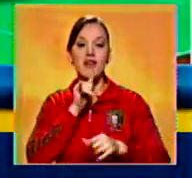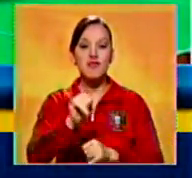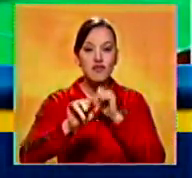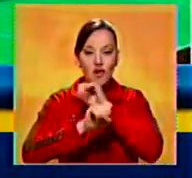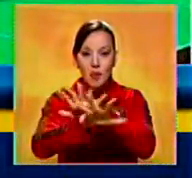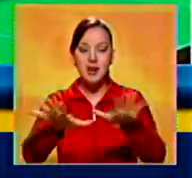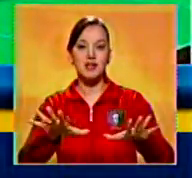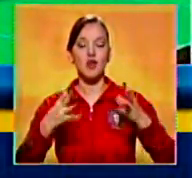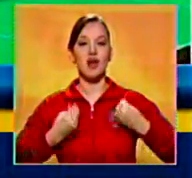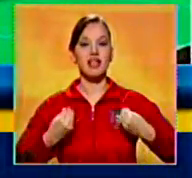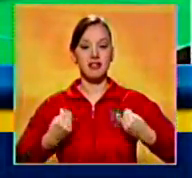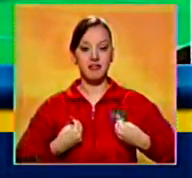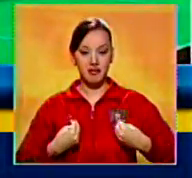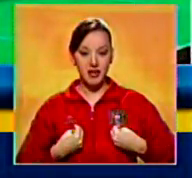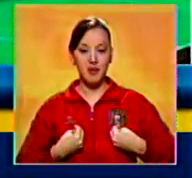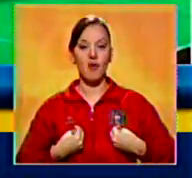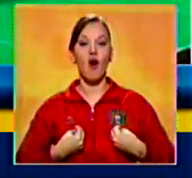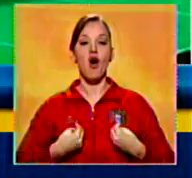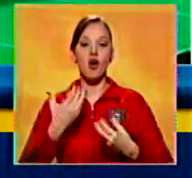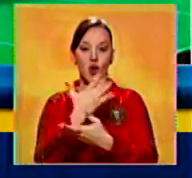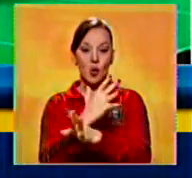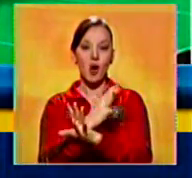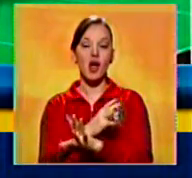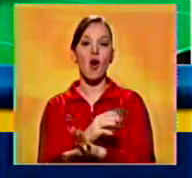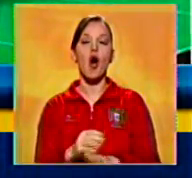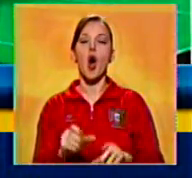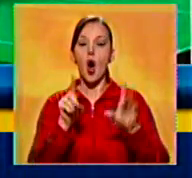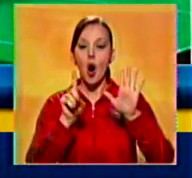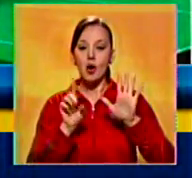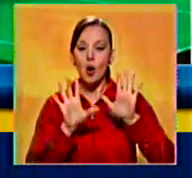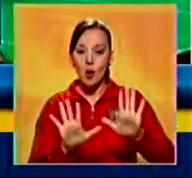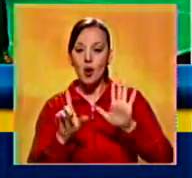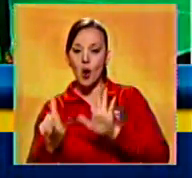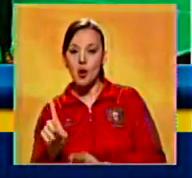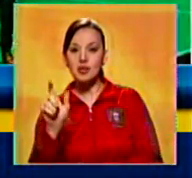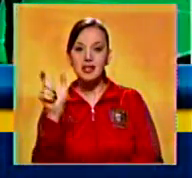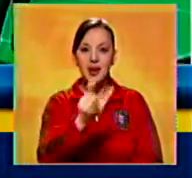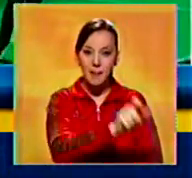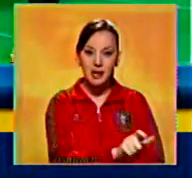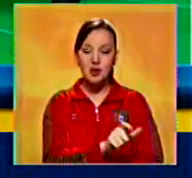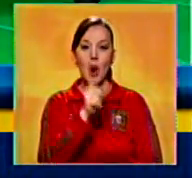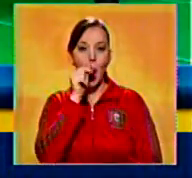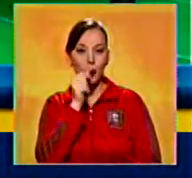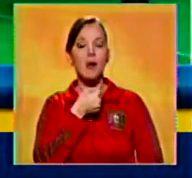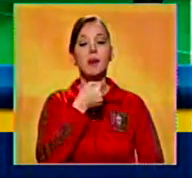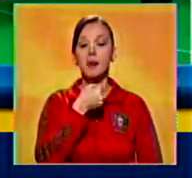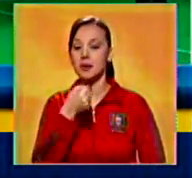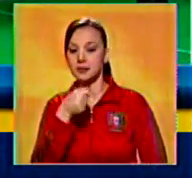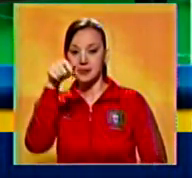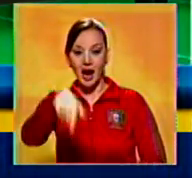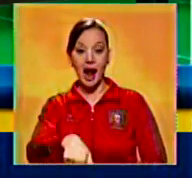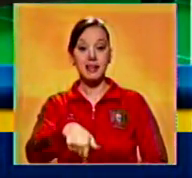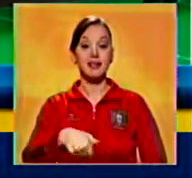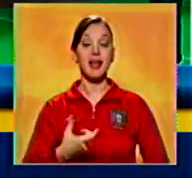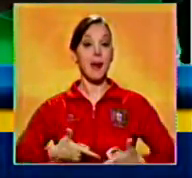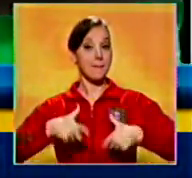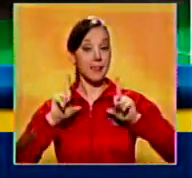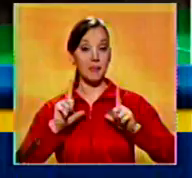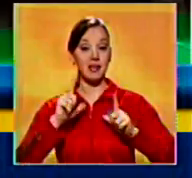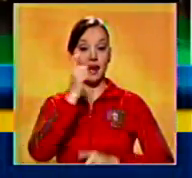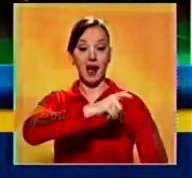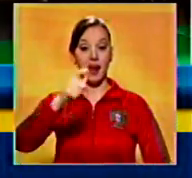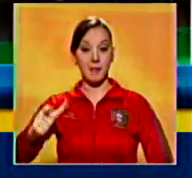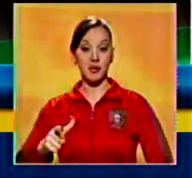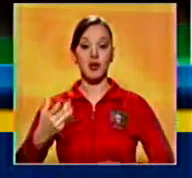los juegos en vivo con la señal de Benevisión, el once ideal. Va a ser escuchado desde acá una grada que va a poder permitirle a los